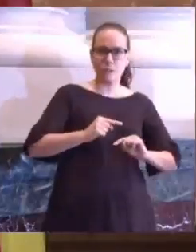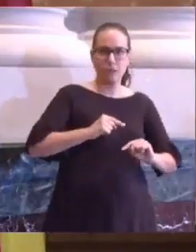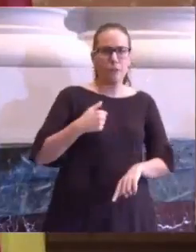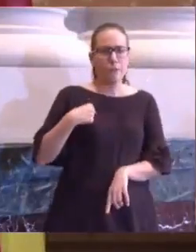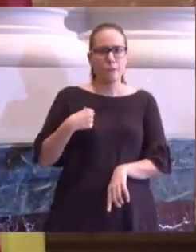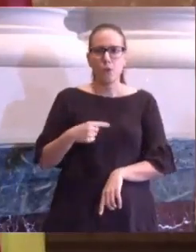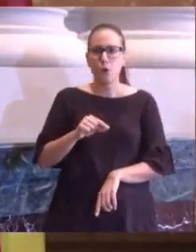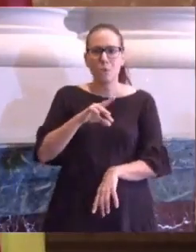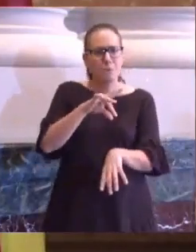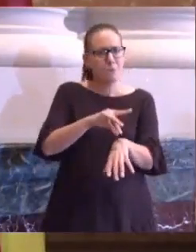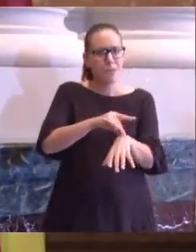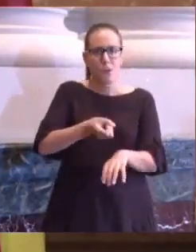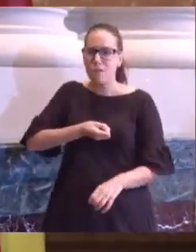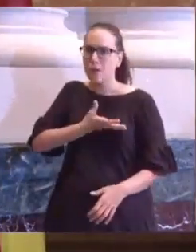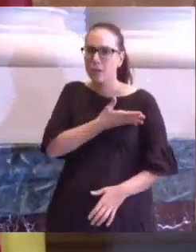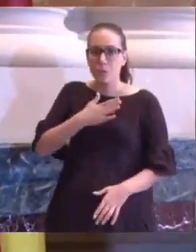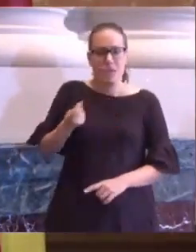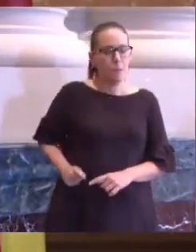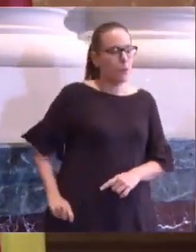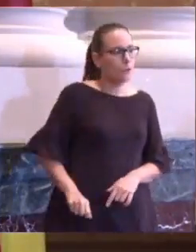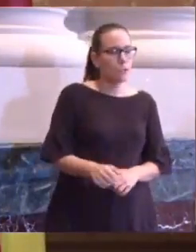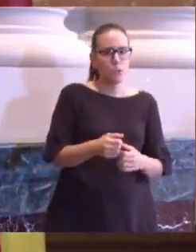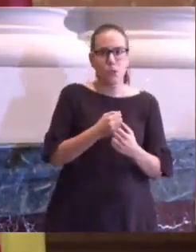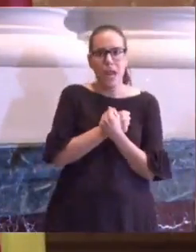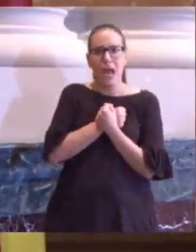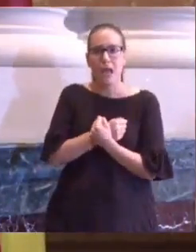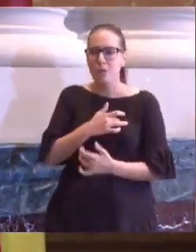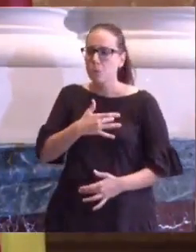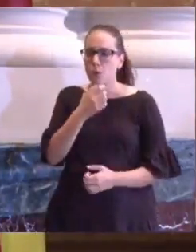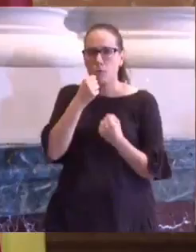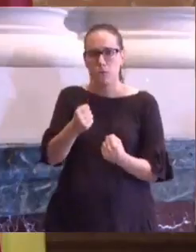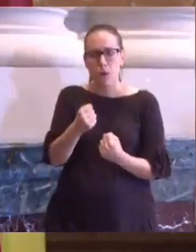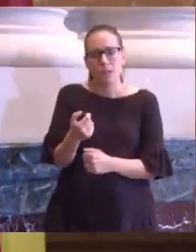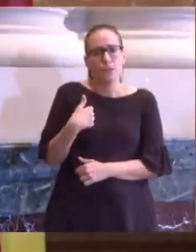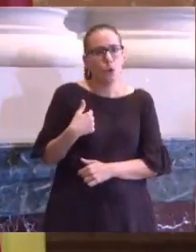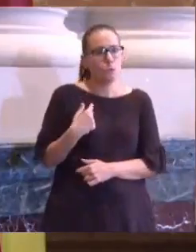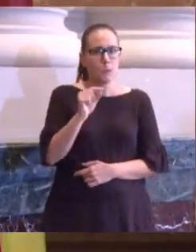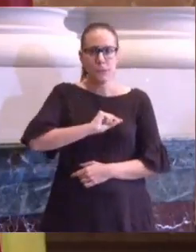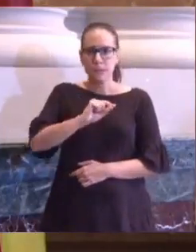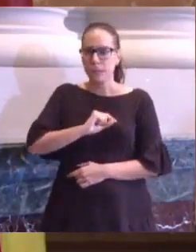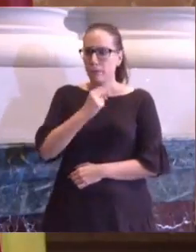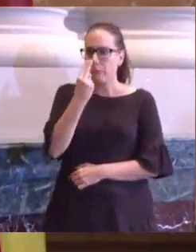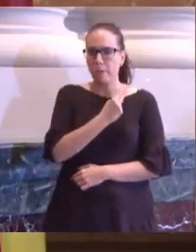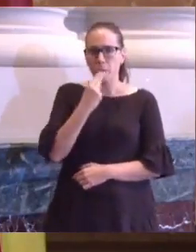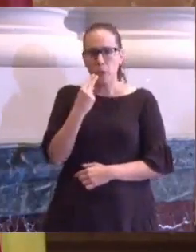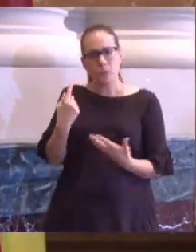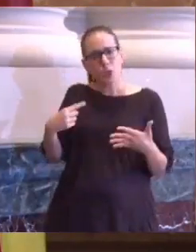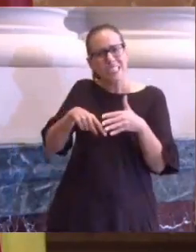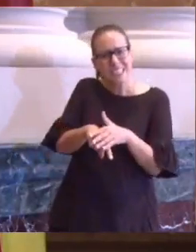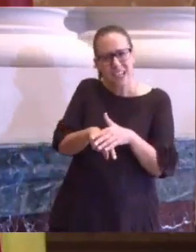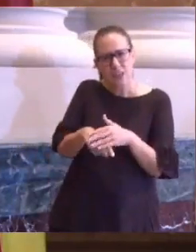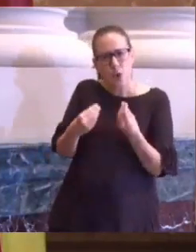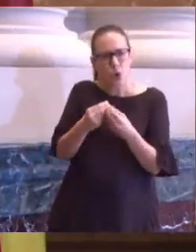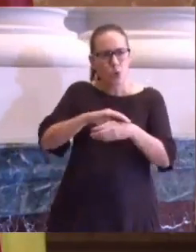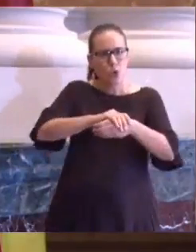médica vocacional que tengo un gran amor a mi profesión y me siento plenamente integrada y comprometida con mis compañeros,